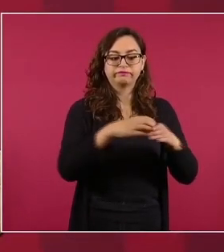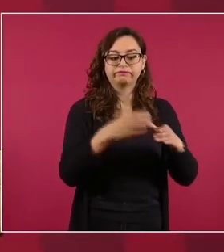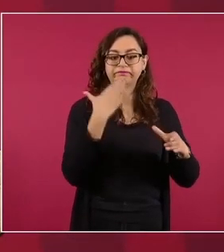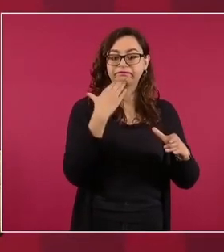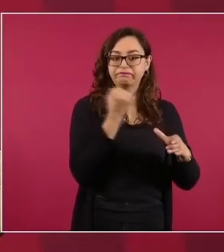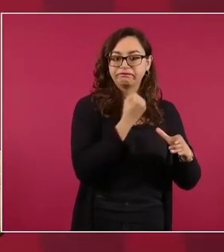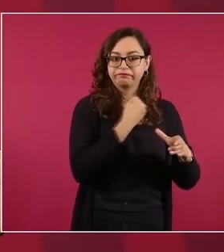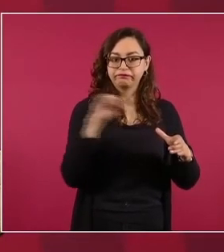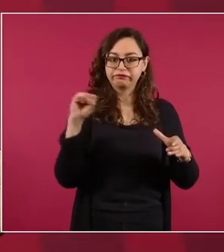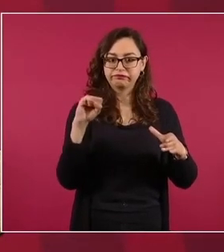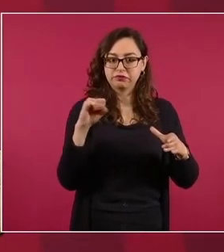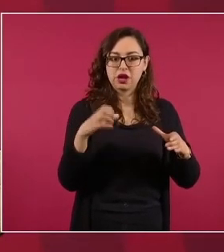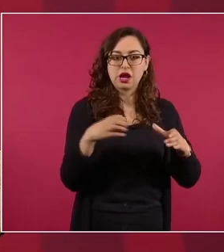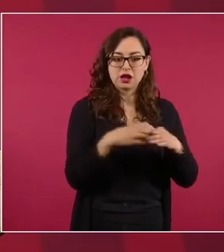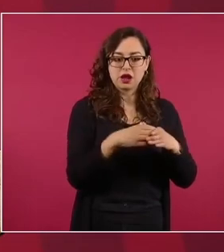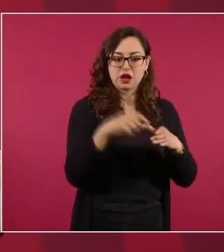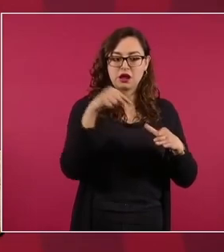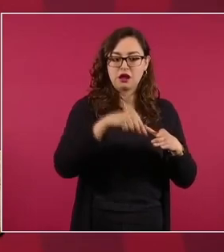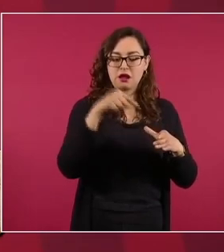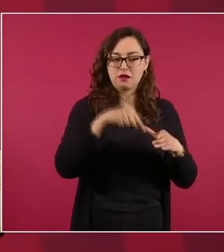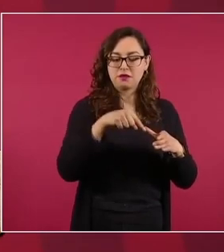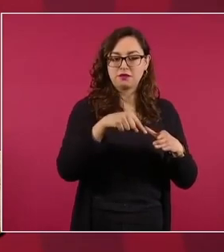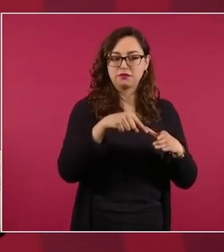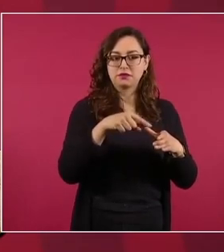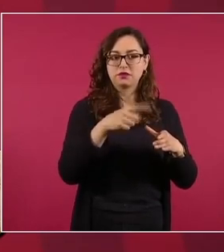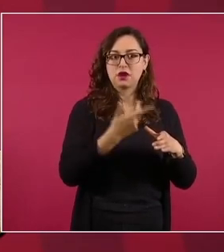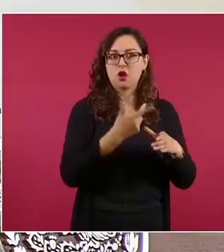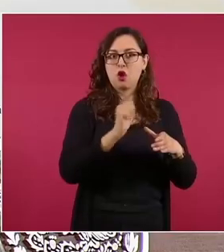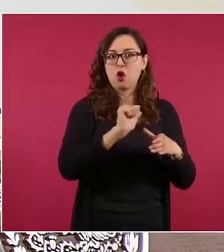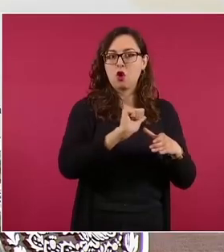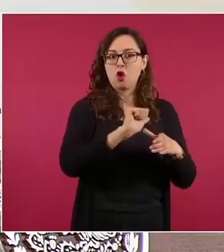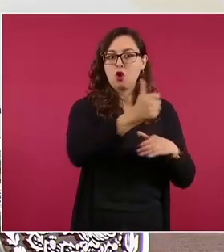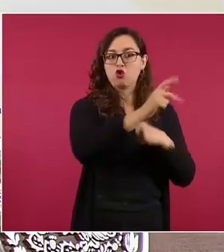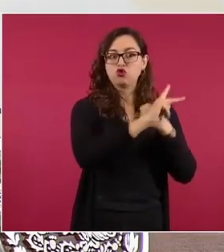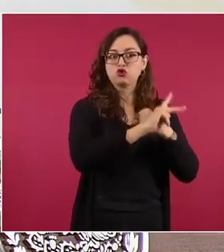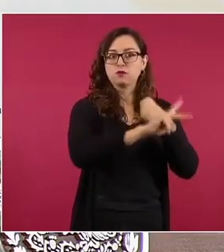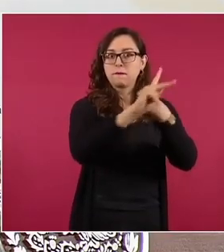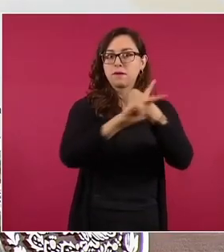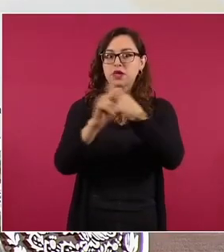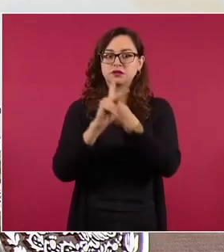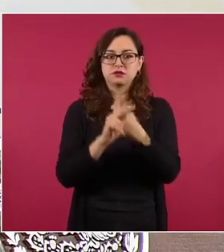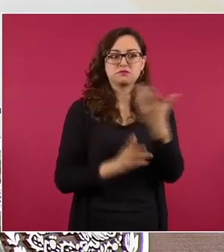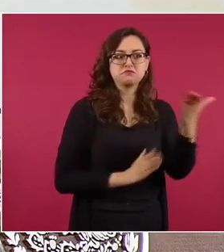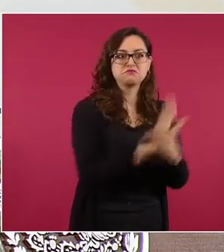ha hecho lo mismo en otros países,